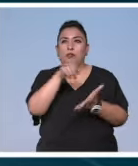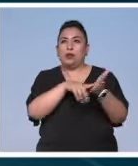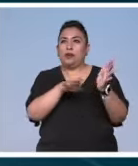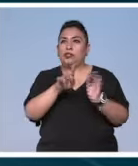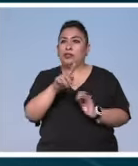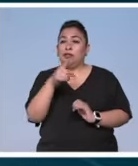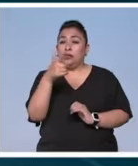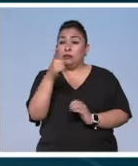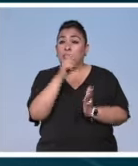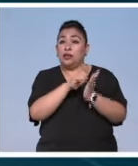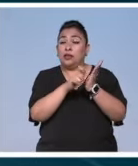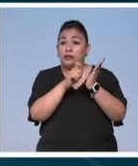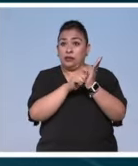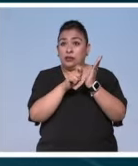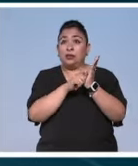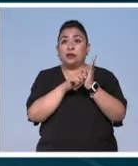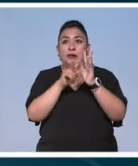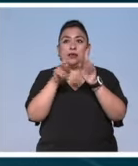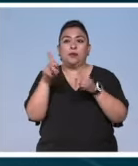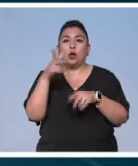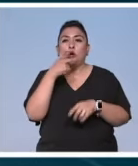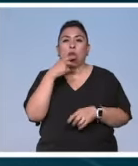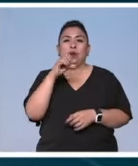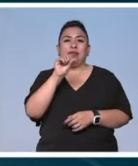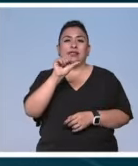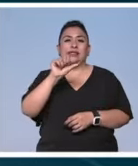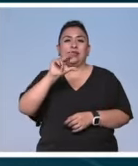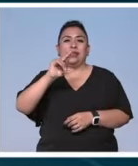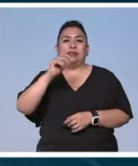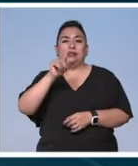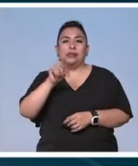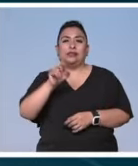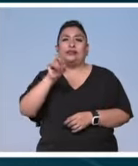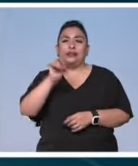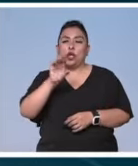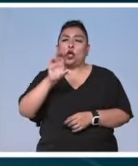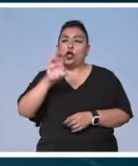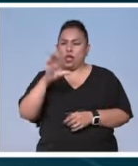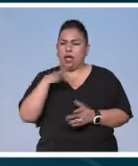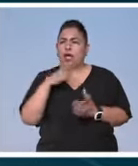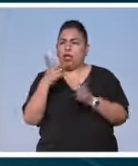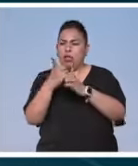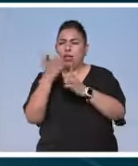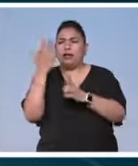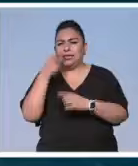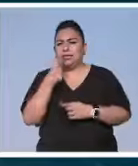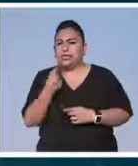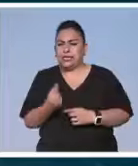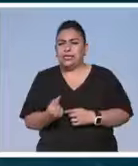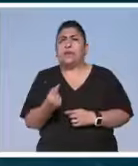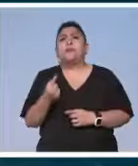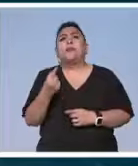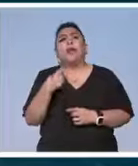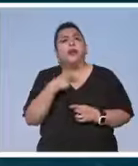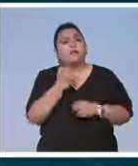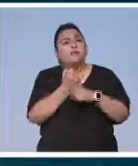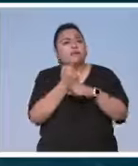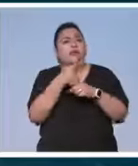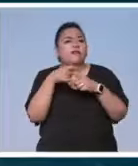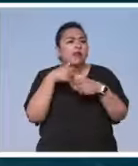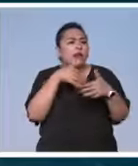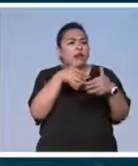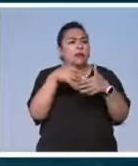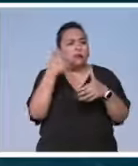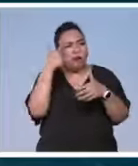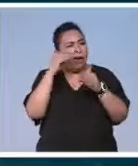escribió un artículo sobre Sánchez de Ocaña aunque tuvo cierta cercanía con él cuando niña recurrió a diferentes archivos